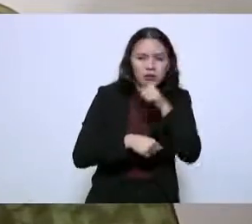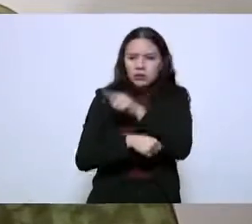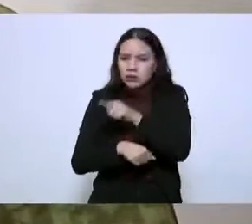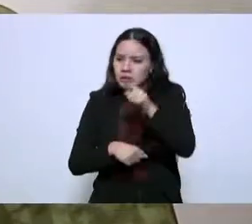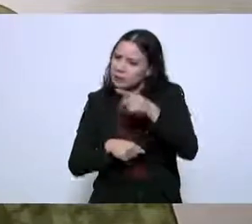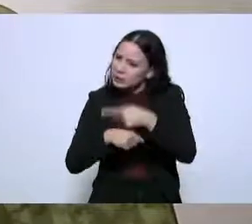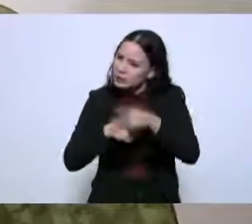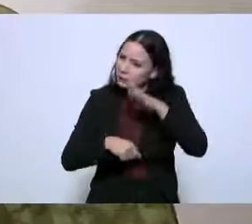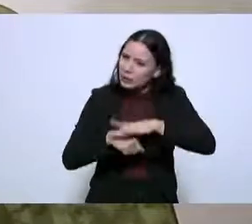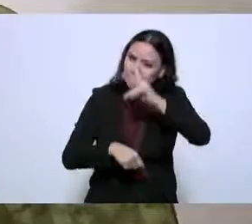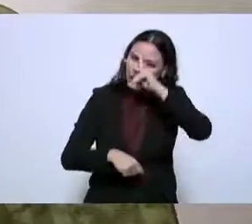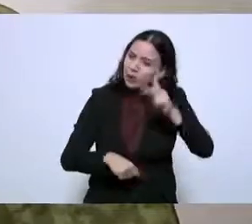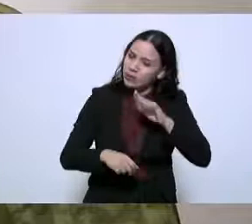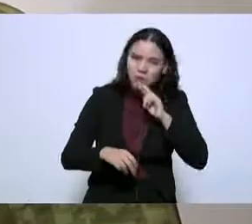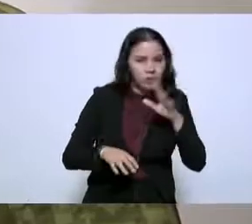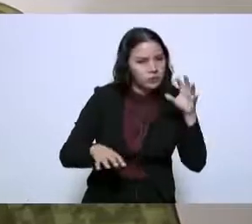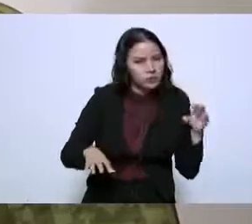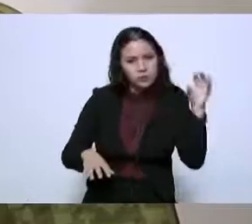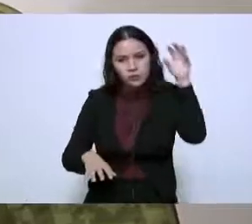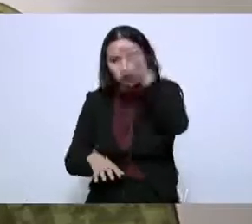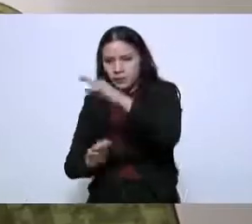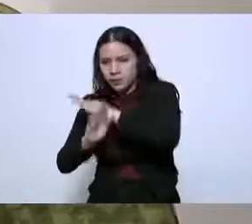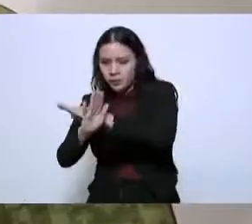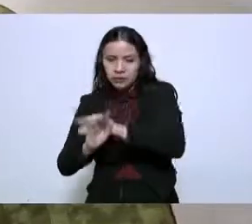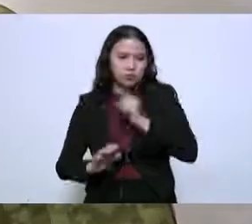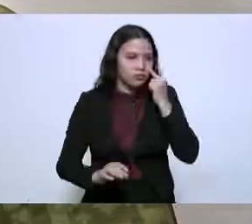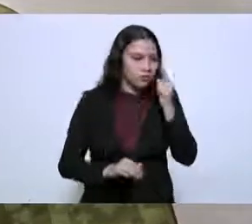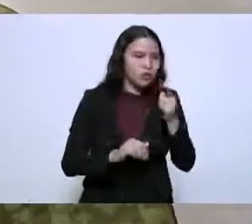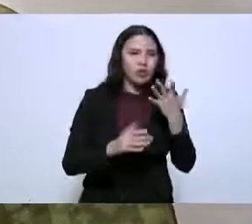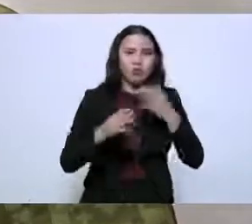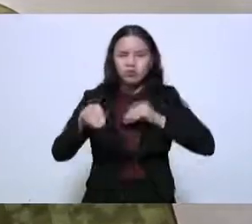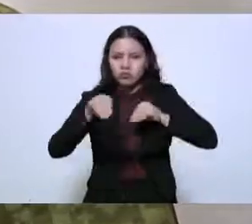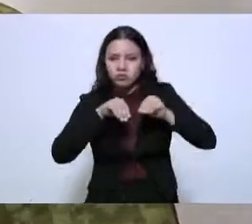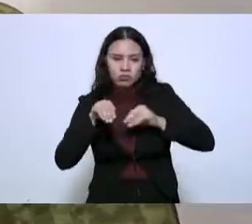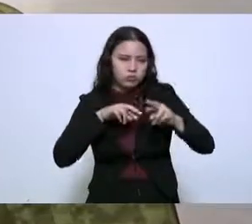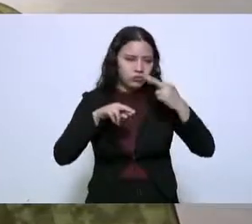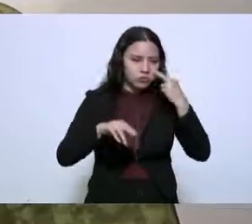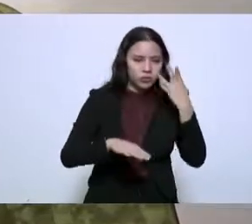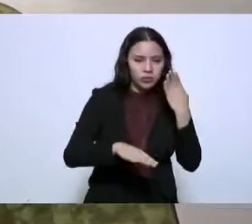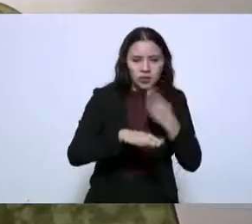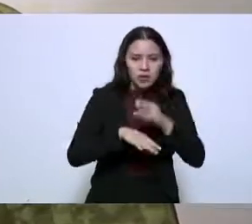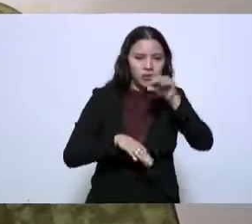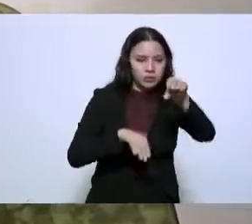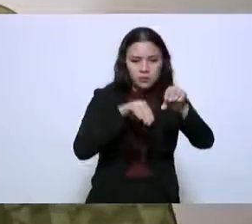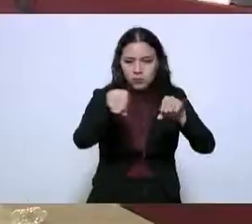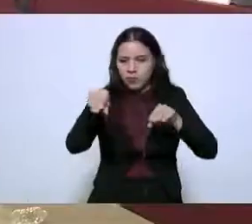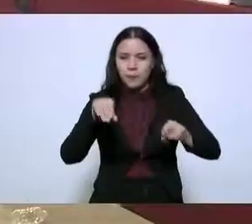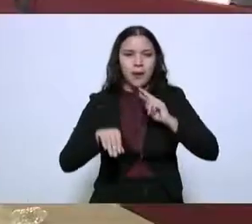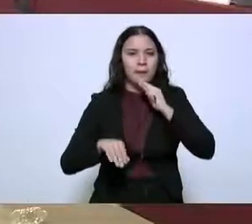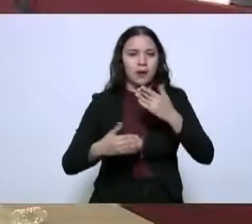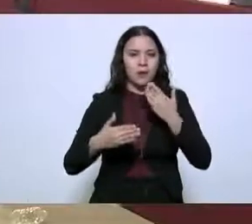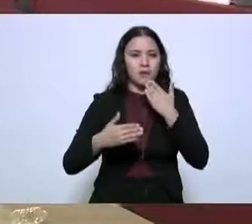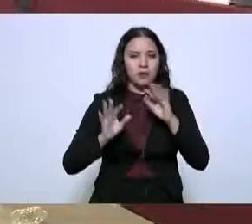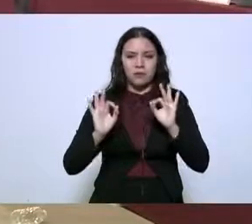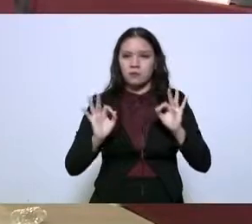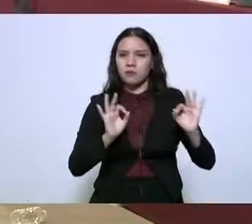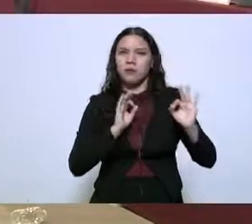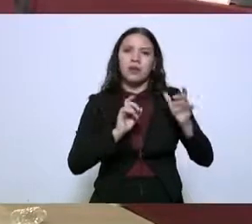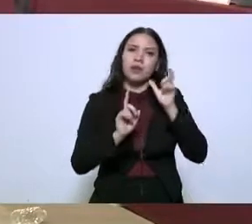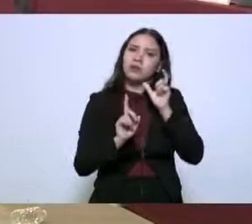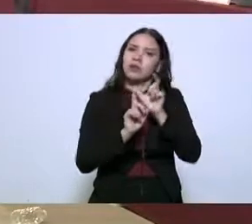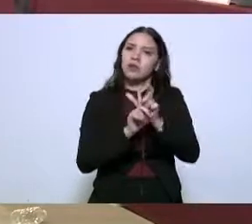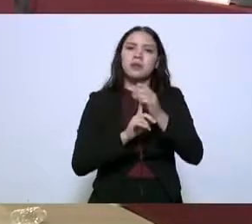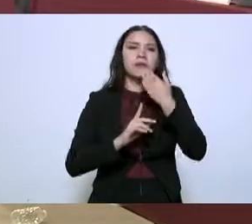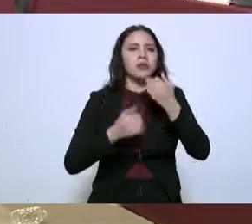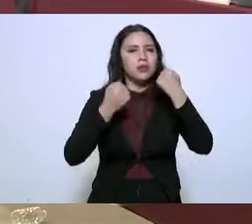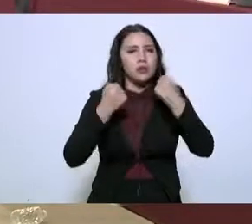delictivas que operan en el área, coordinar de mejor manera todas las acciones que realizan las